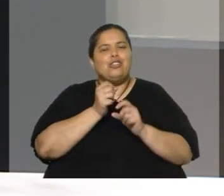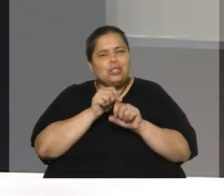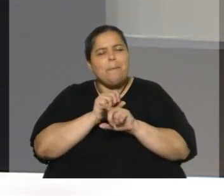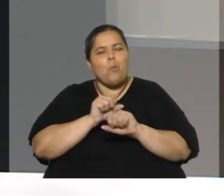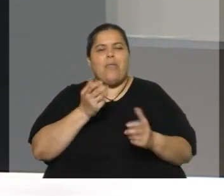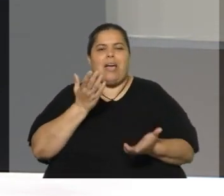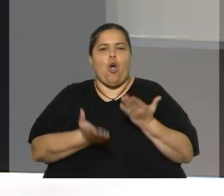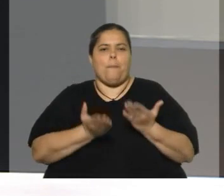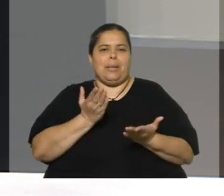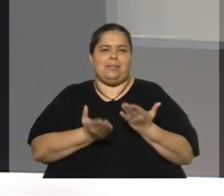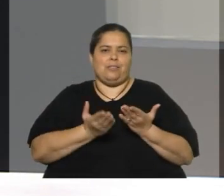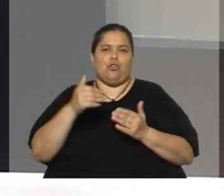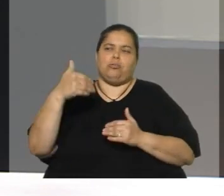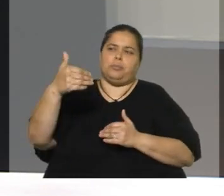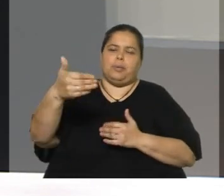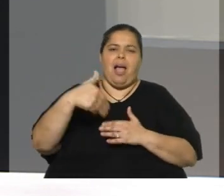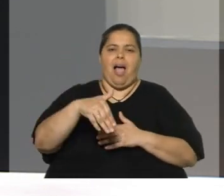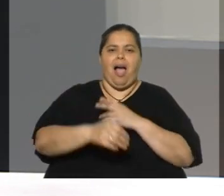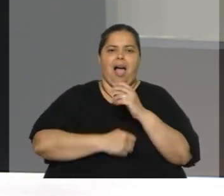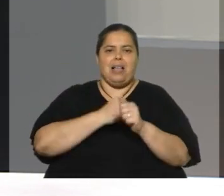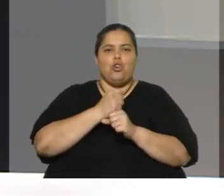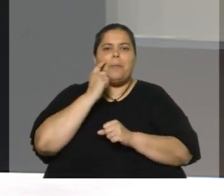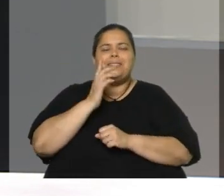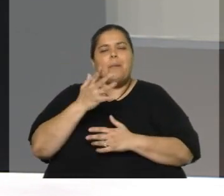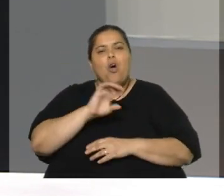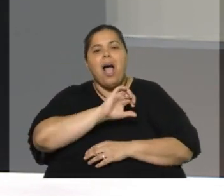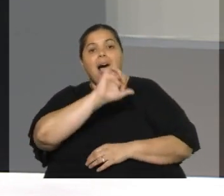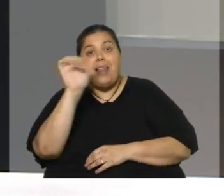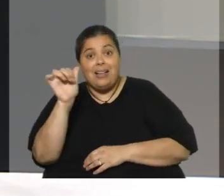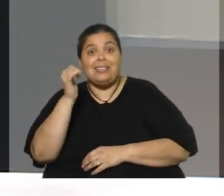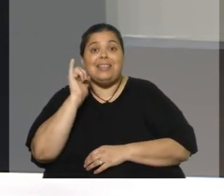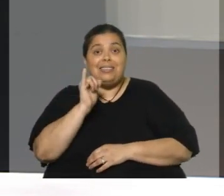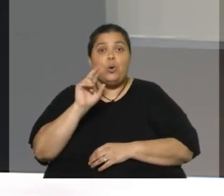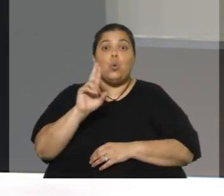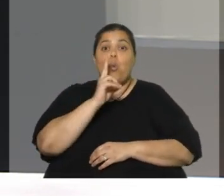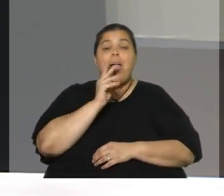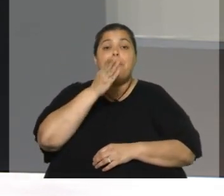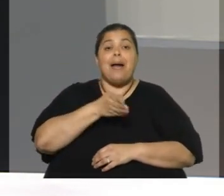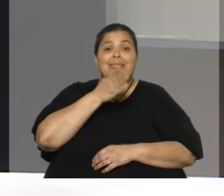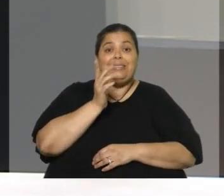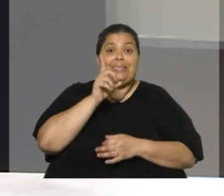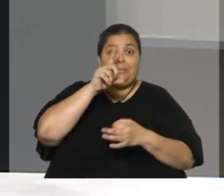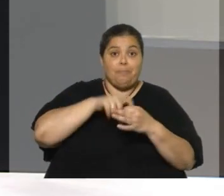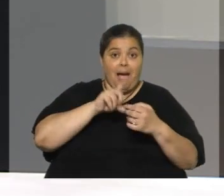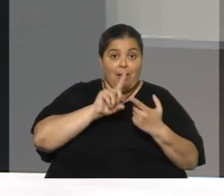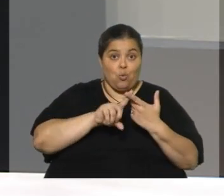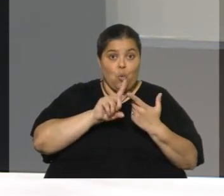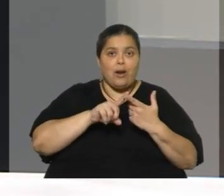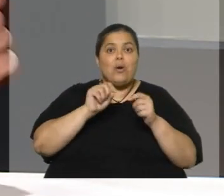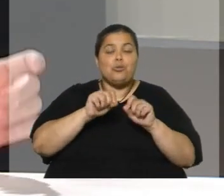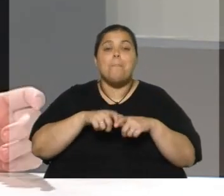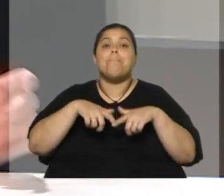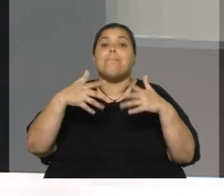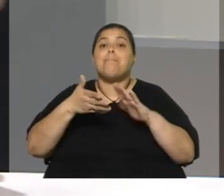compensar en el peor de los casos, porque creemos que la ganancia de que Uruguay participe de este acuerdo es mucho más grande que el